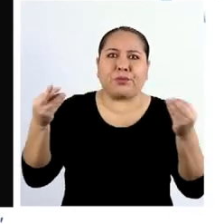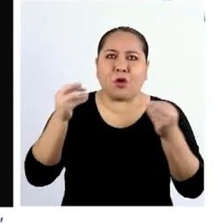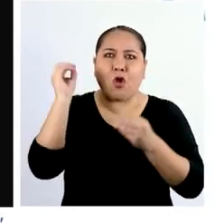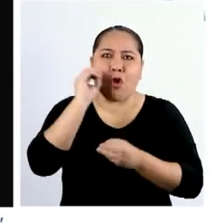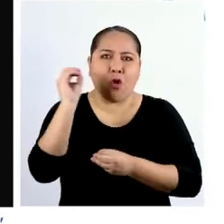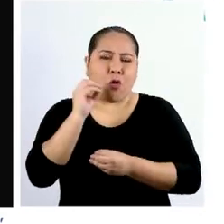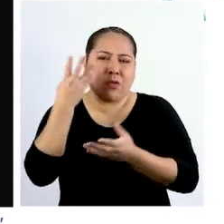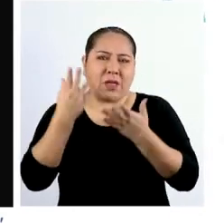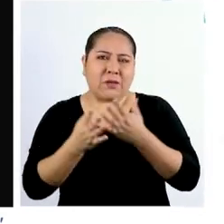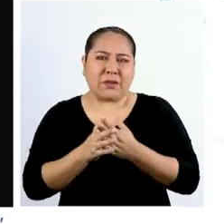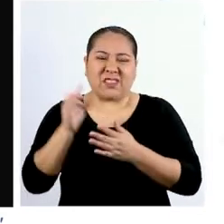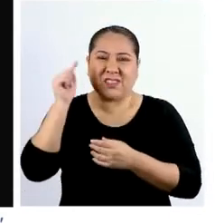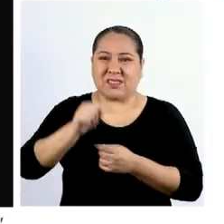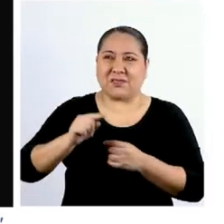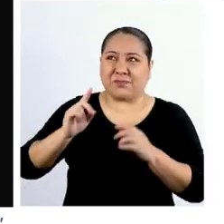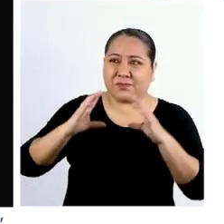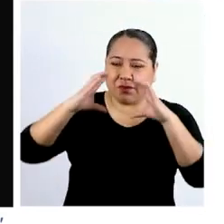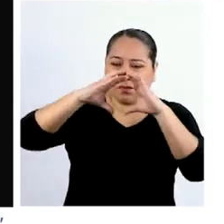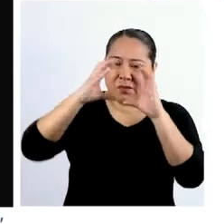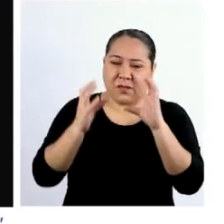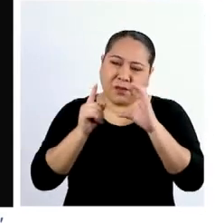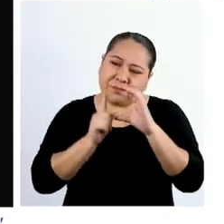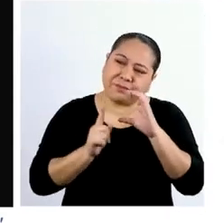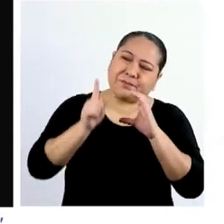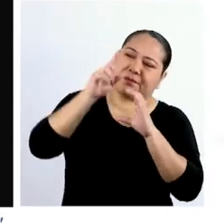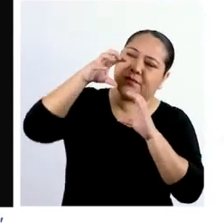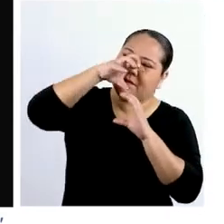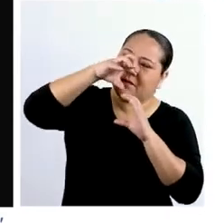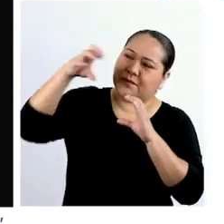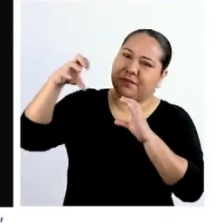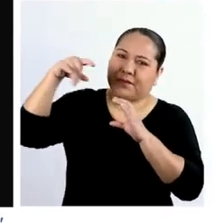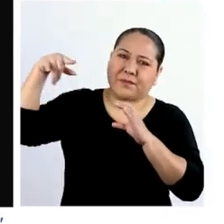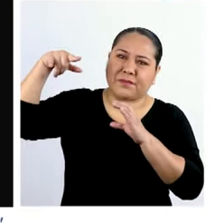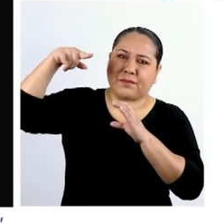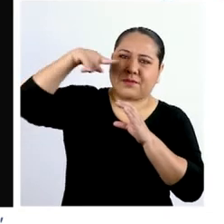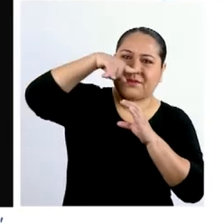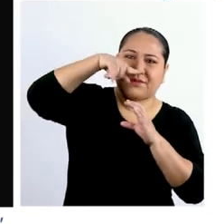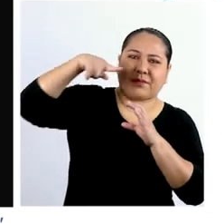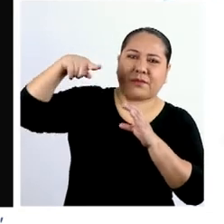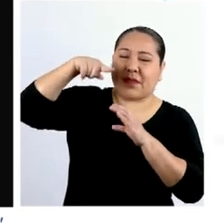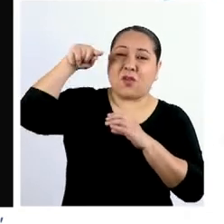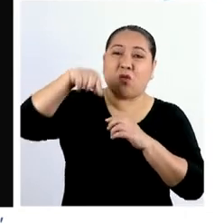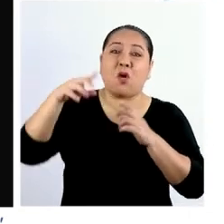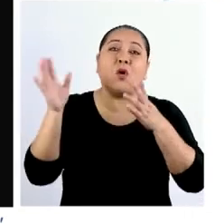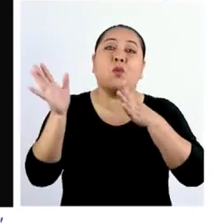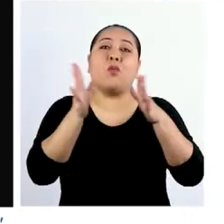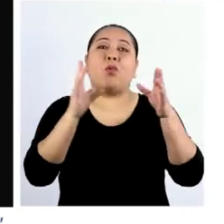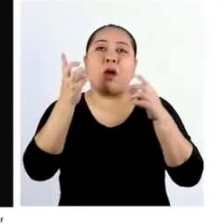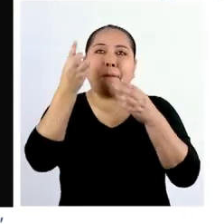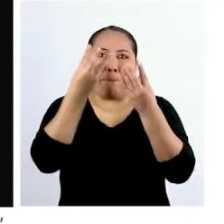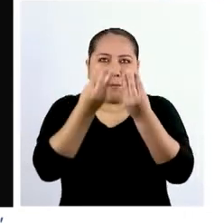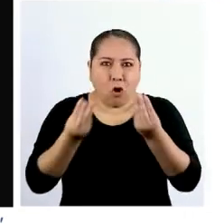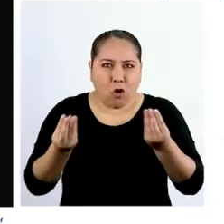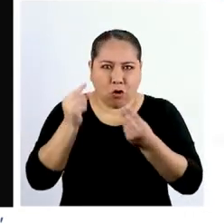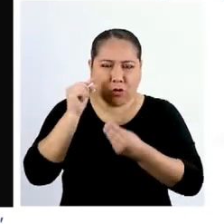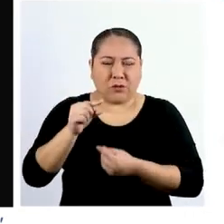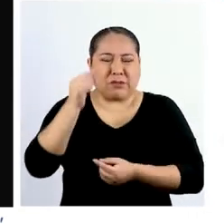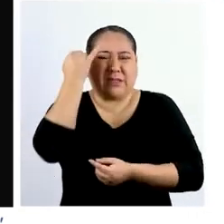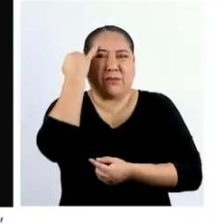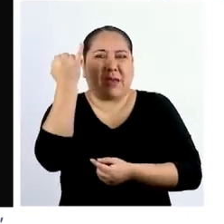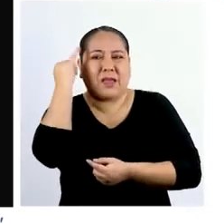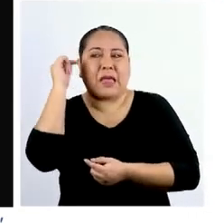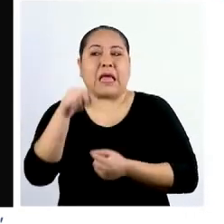o si estuviéramos en la Estación Espacial Internacional, en donde hay una cantidad finita de aire, entonces podríamos